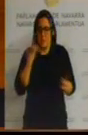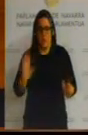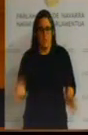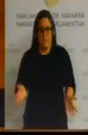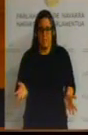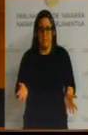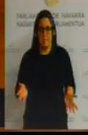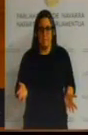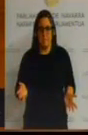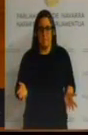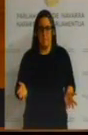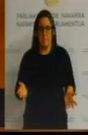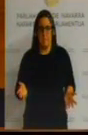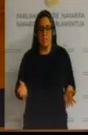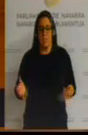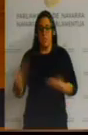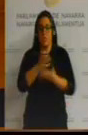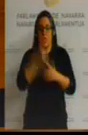todo eso para cumplir el expediente